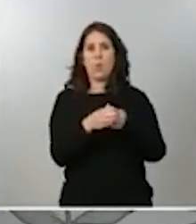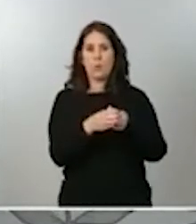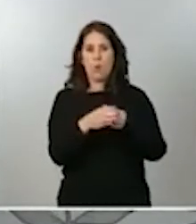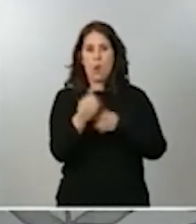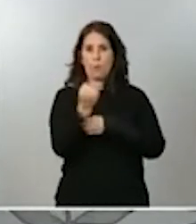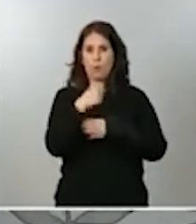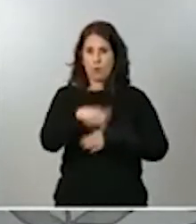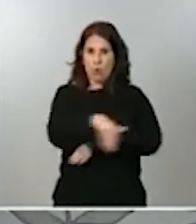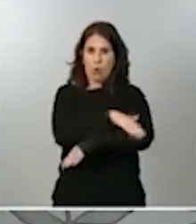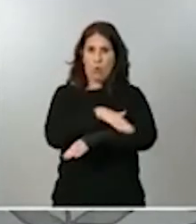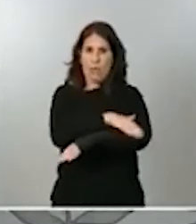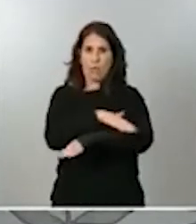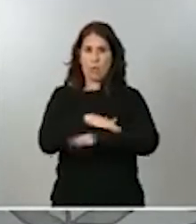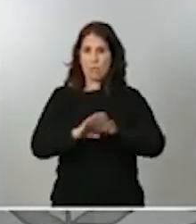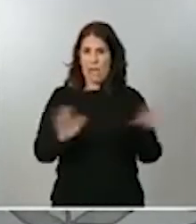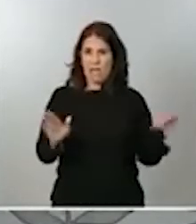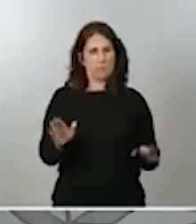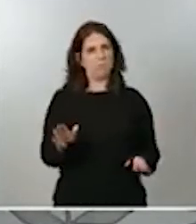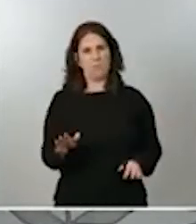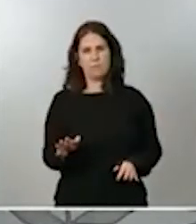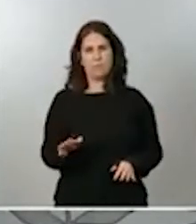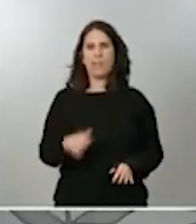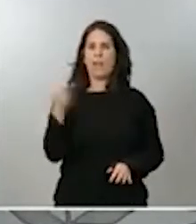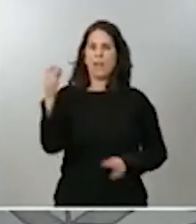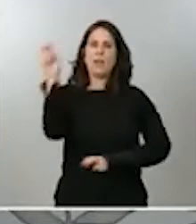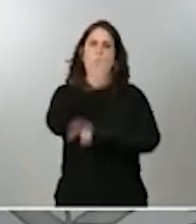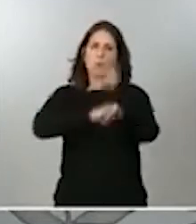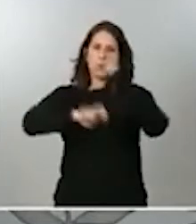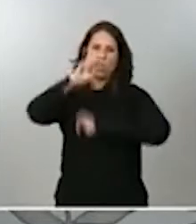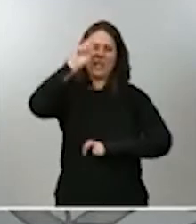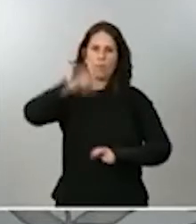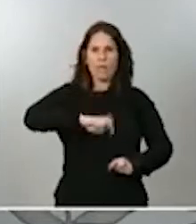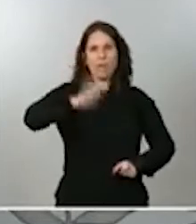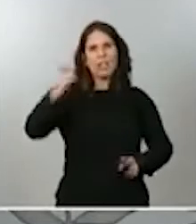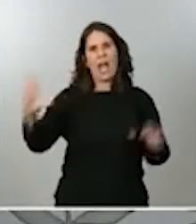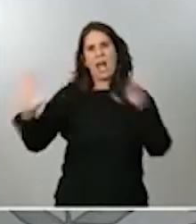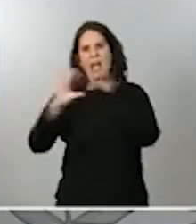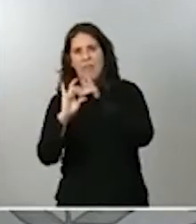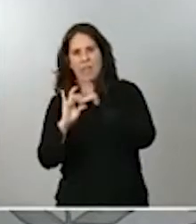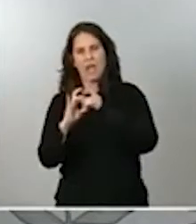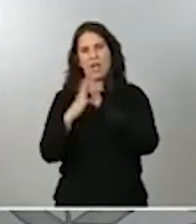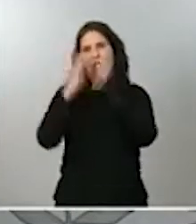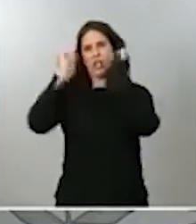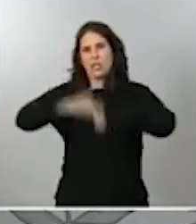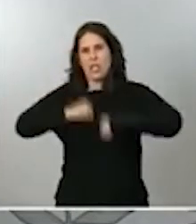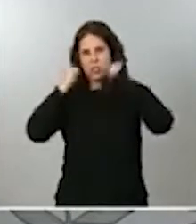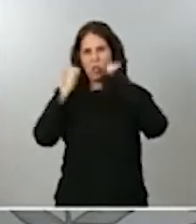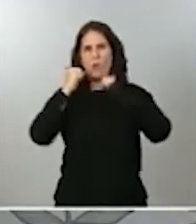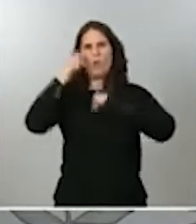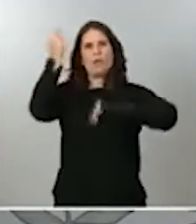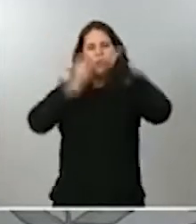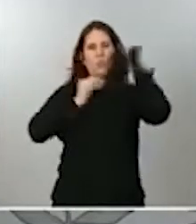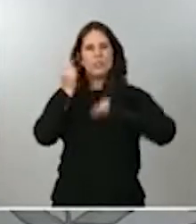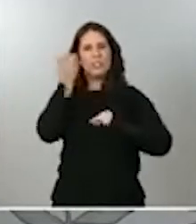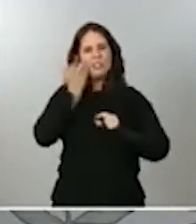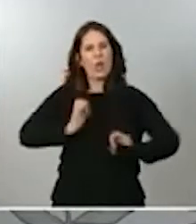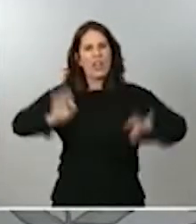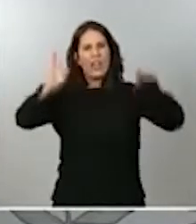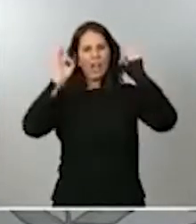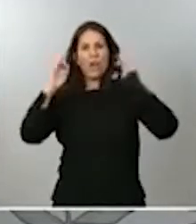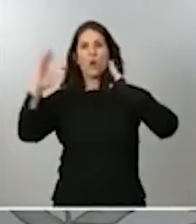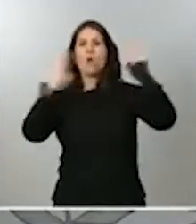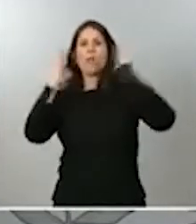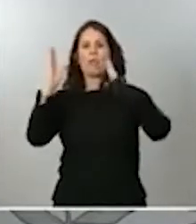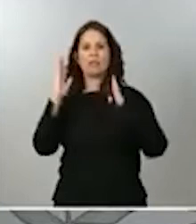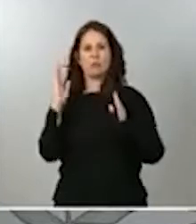componen este Gobierno, sino que hay que buscar alianza, consenso para un presupuesto extraordinario en un momento inédito